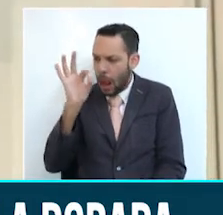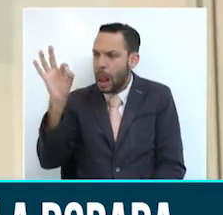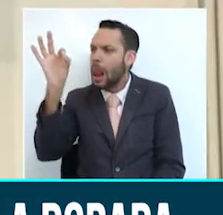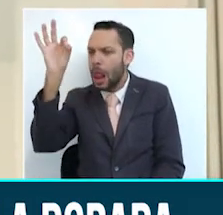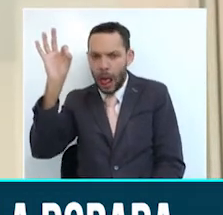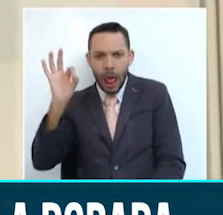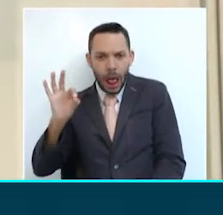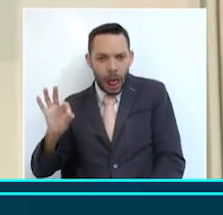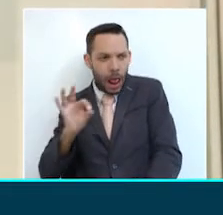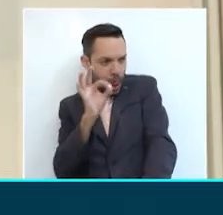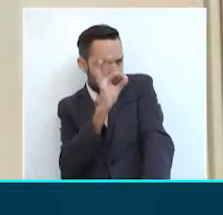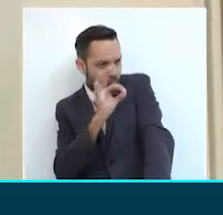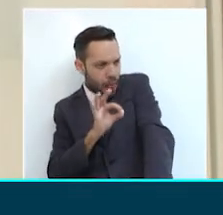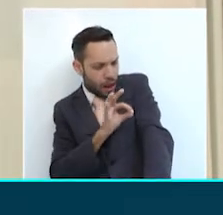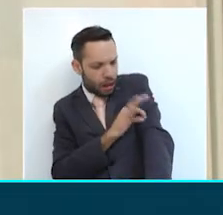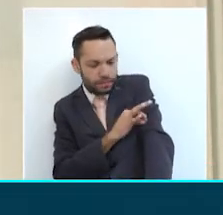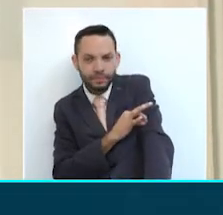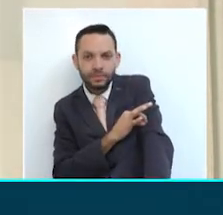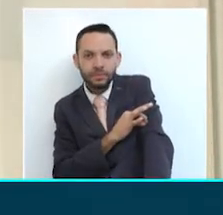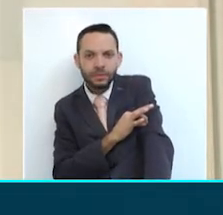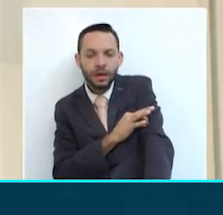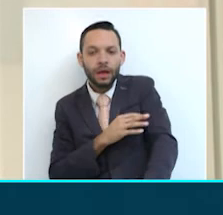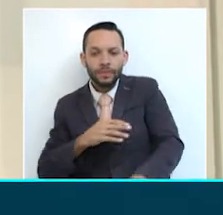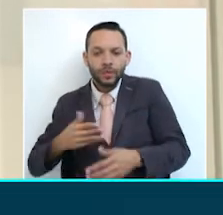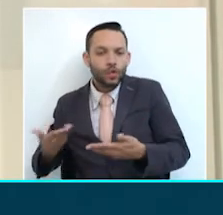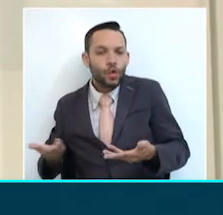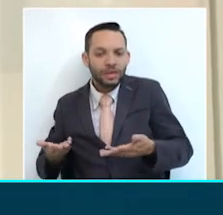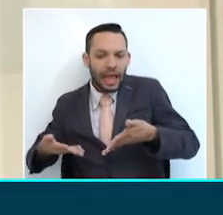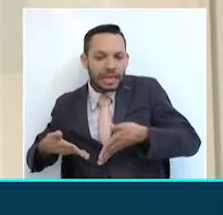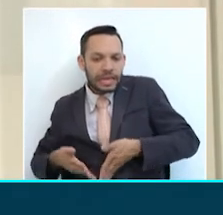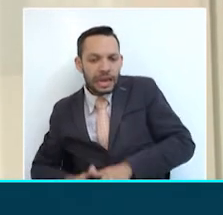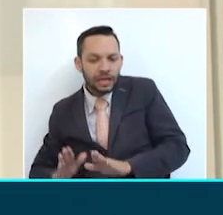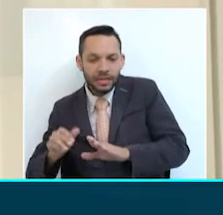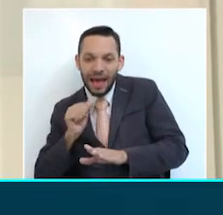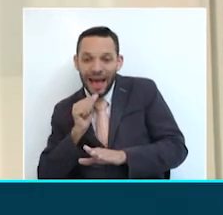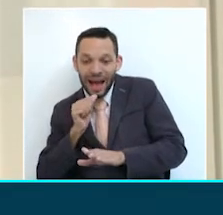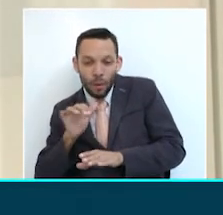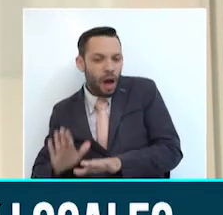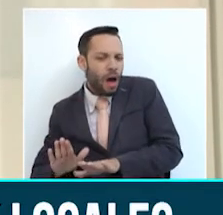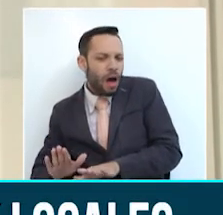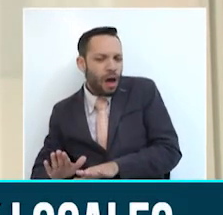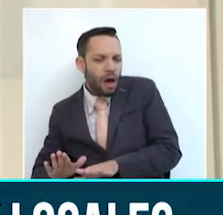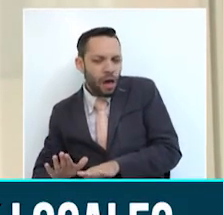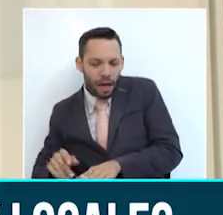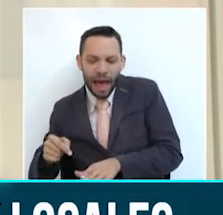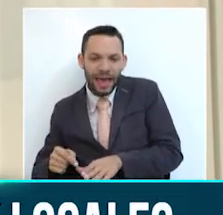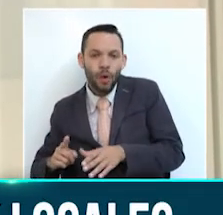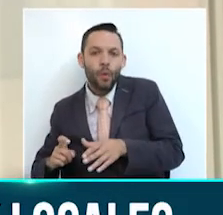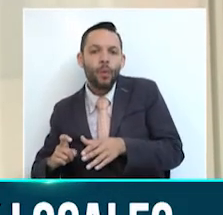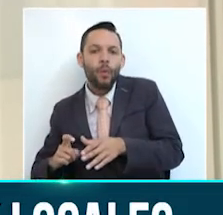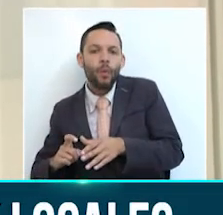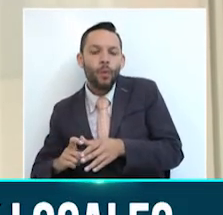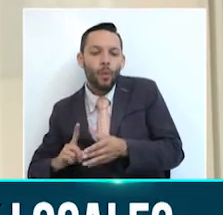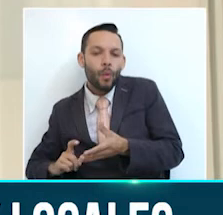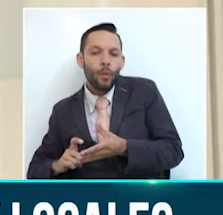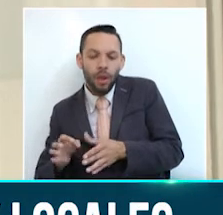gypti, el cual su ciclo completo lo hacen criaderos productivos de agua limpia estancada. Esta enfermedad se transmite